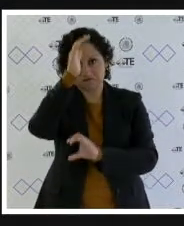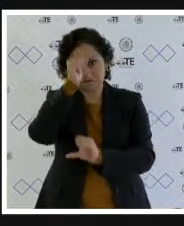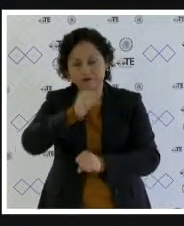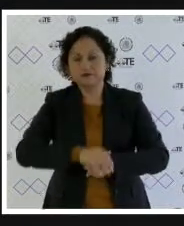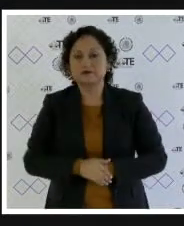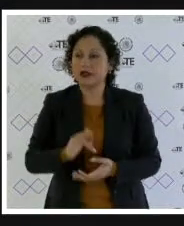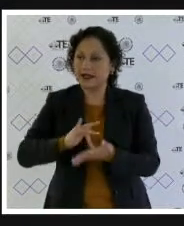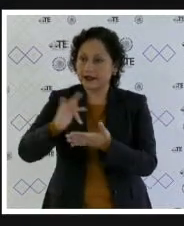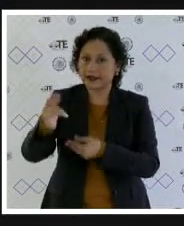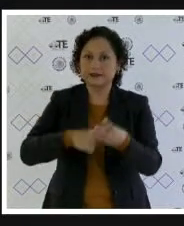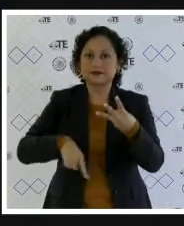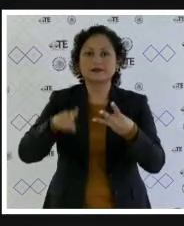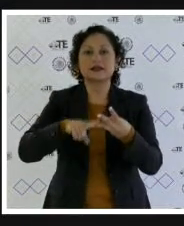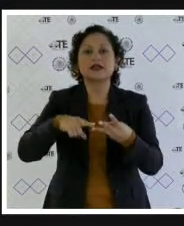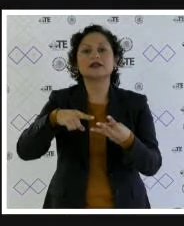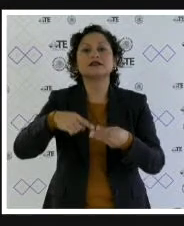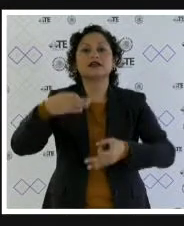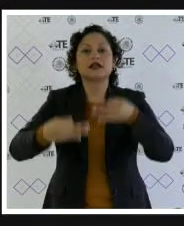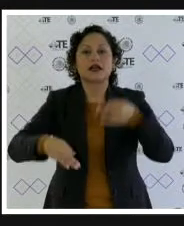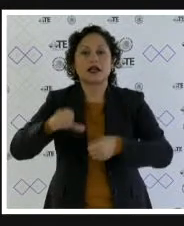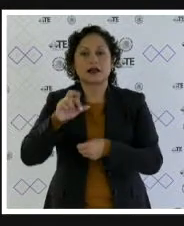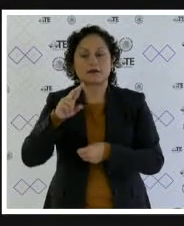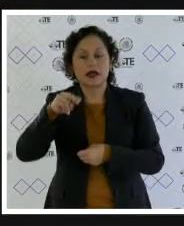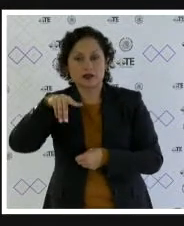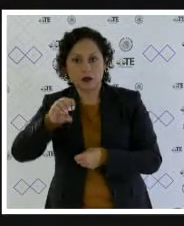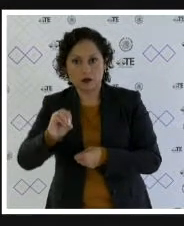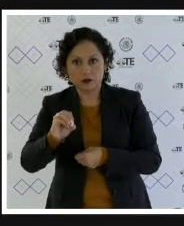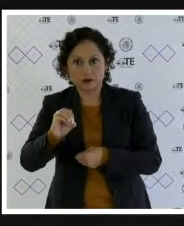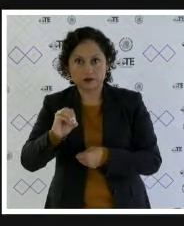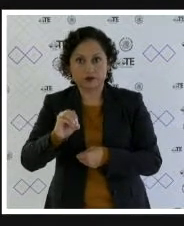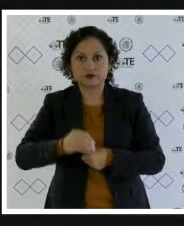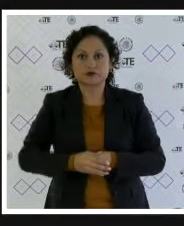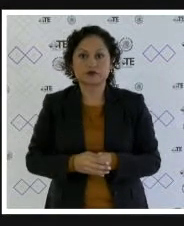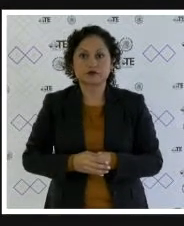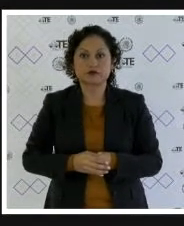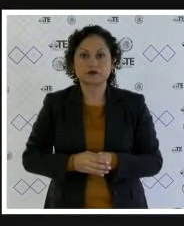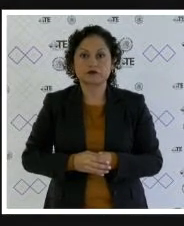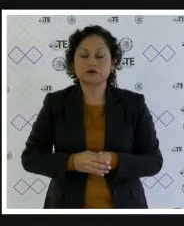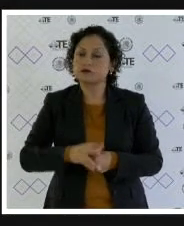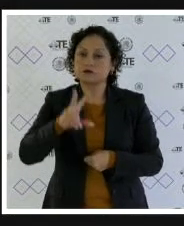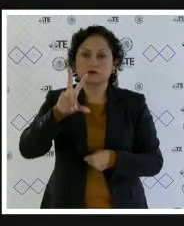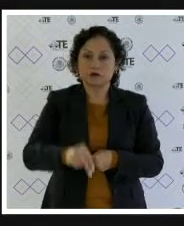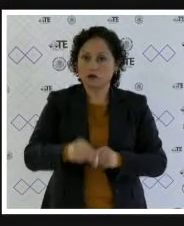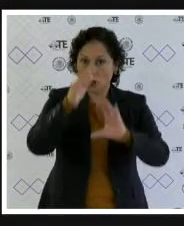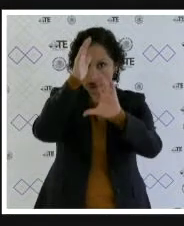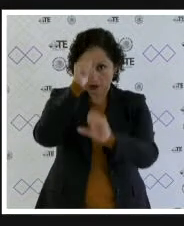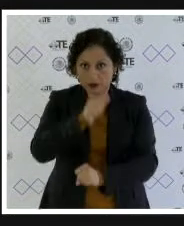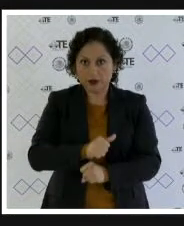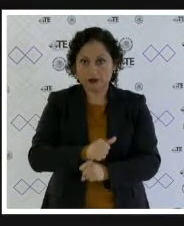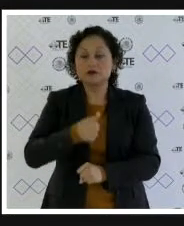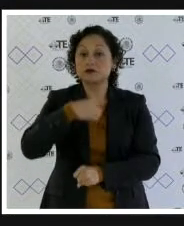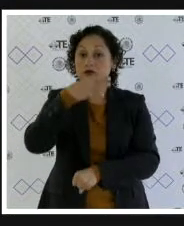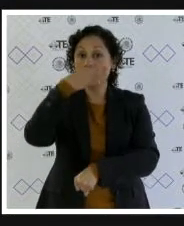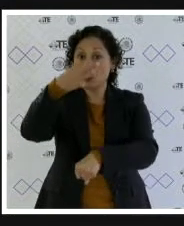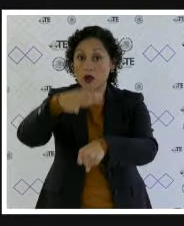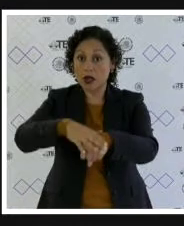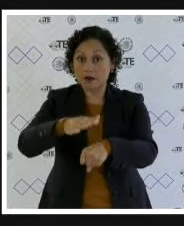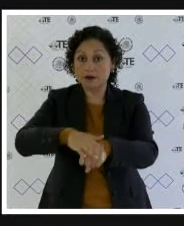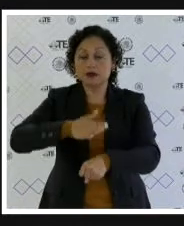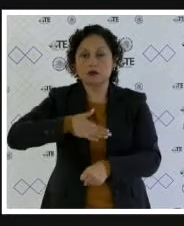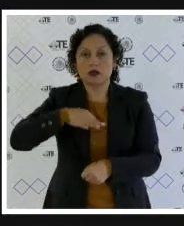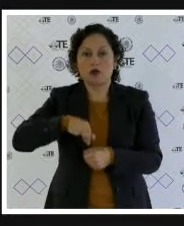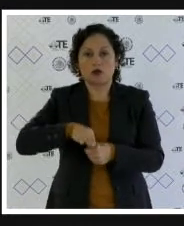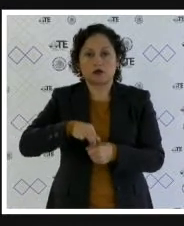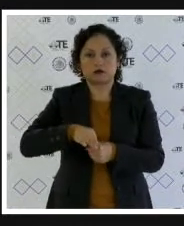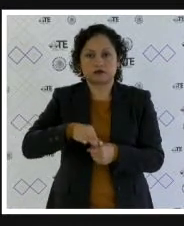Sí, le agradezco. Magistrado Armando Ambriz Hernández. En contra del proyecto, secretario, y anuncio que omitiré voto particular.